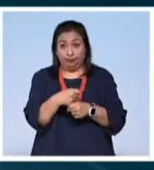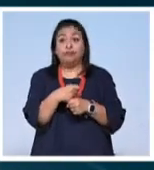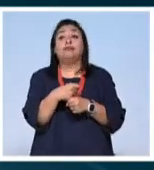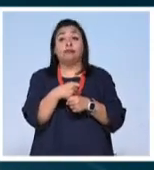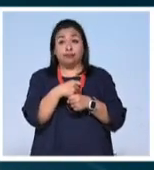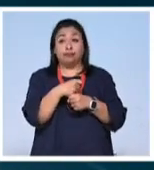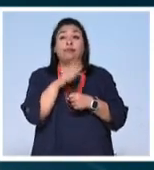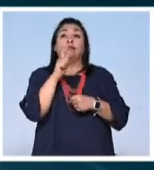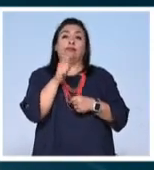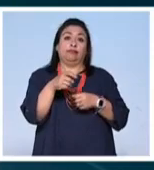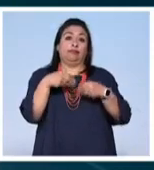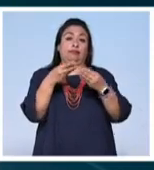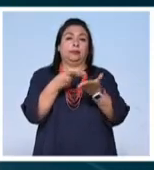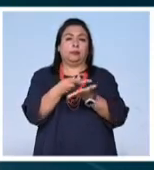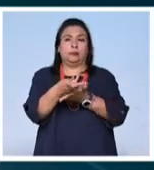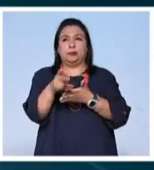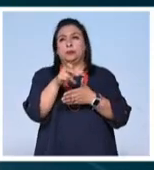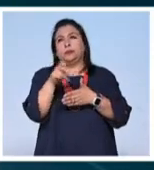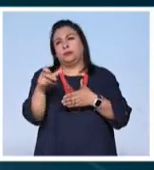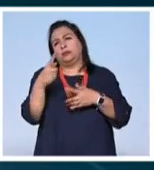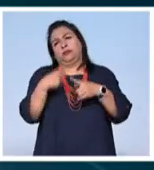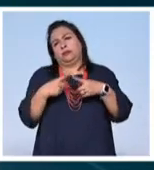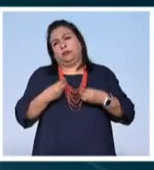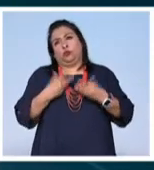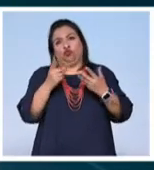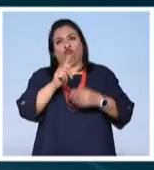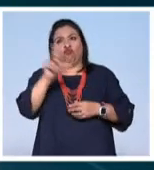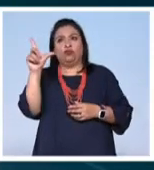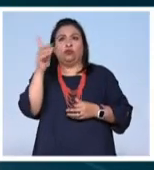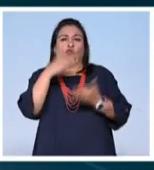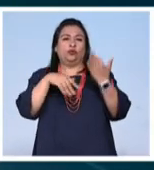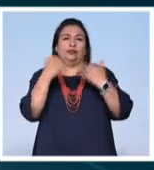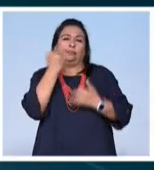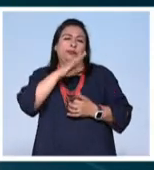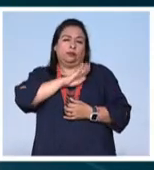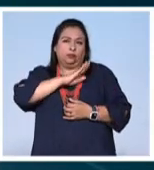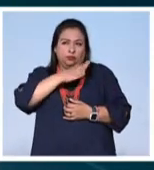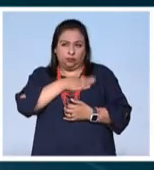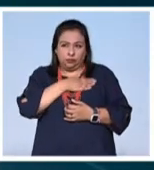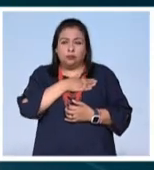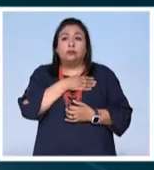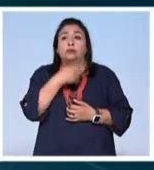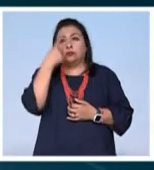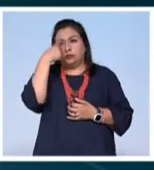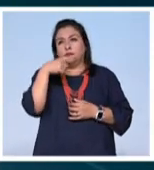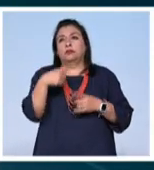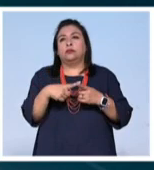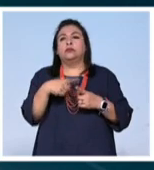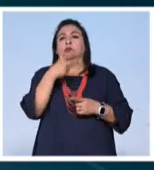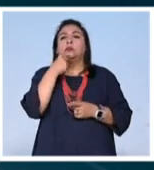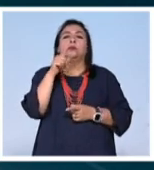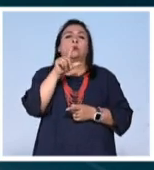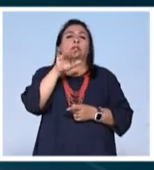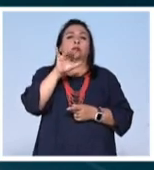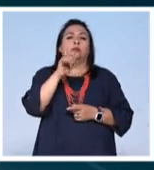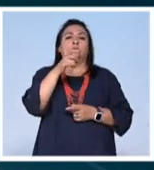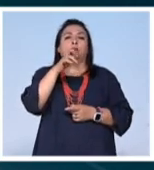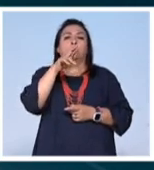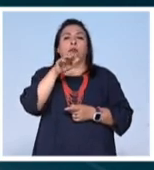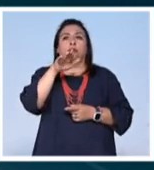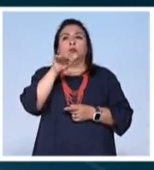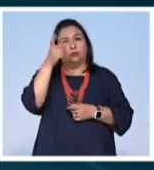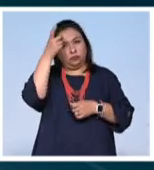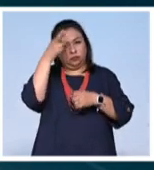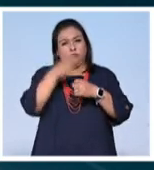es una distinción que damos a poetas prominentes de toda Iberoamérica es para Luis García Montero quien es el director